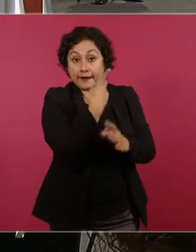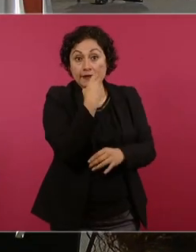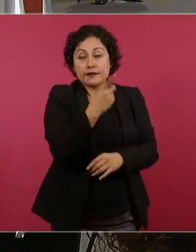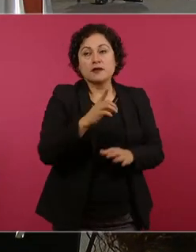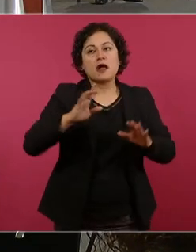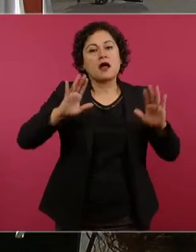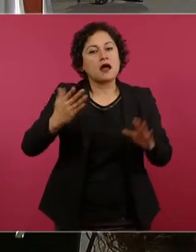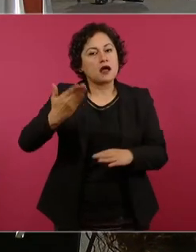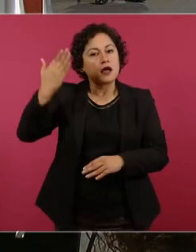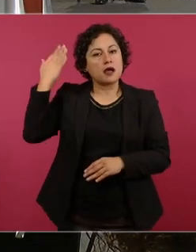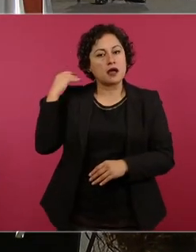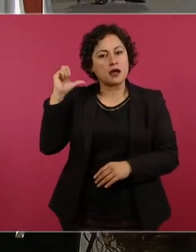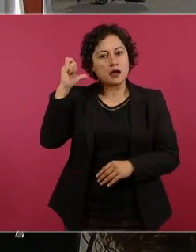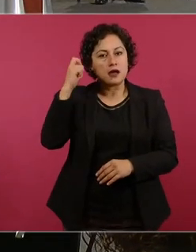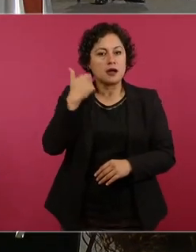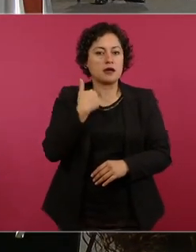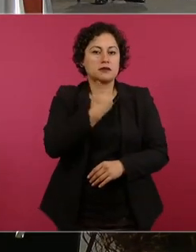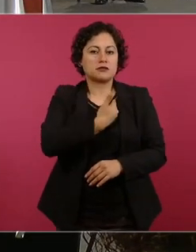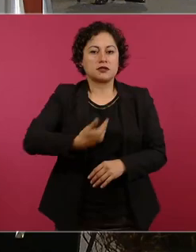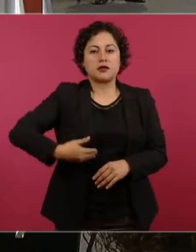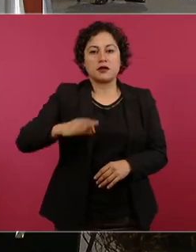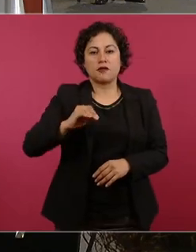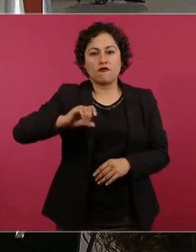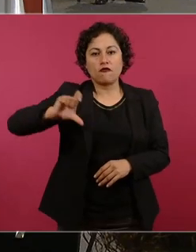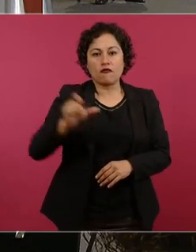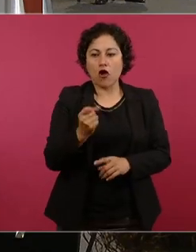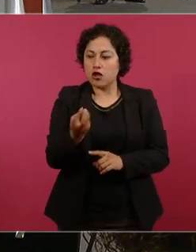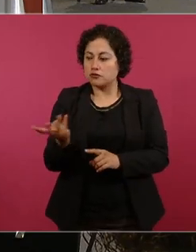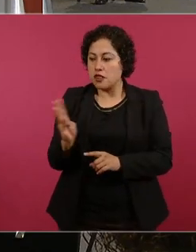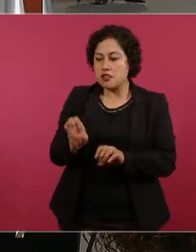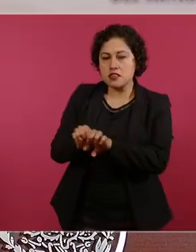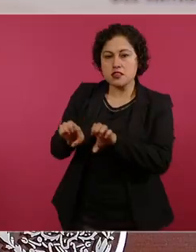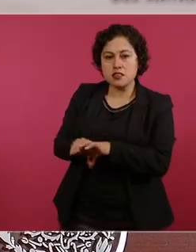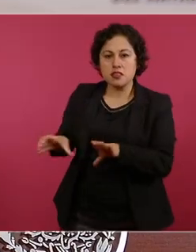y también a Videgaray y a otros